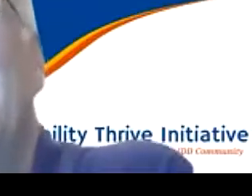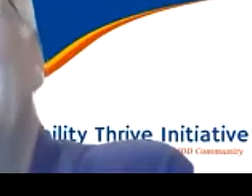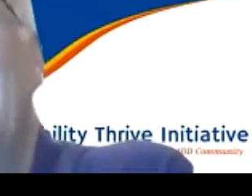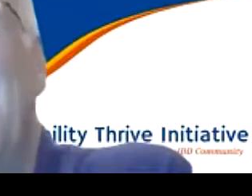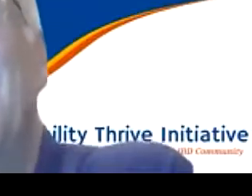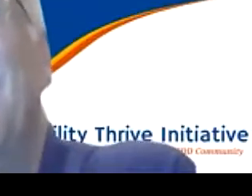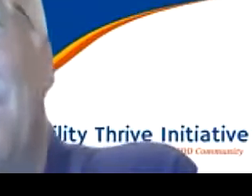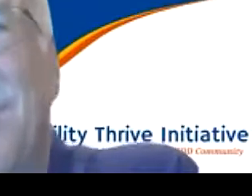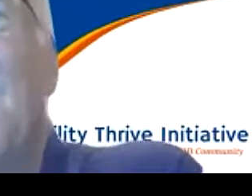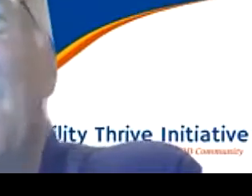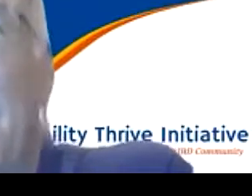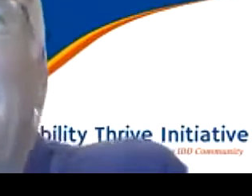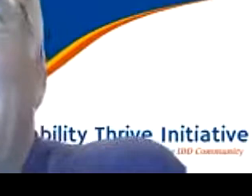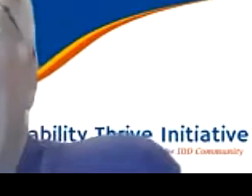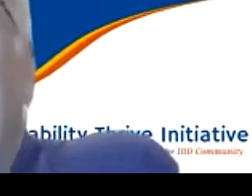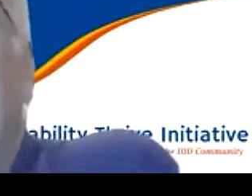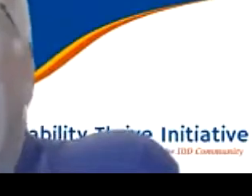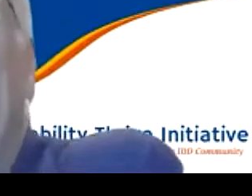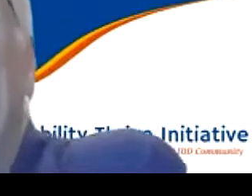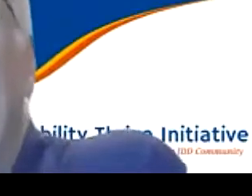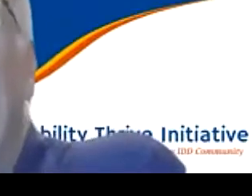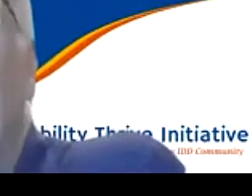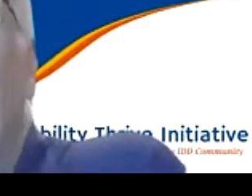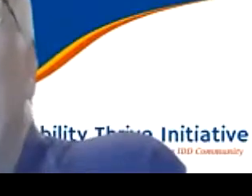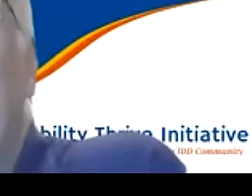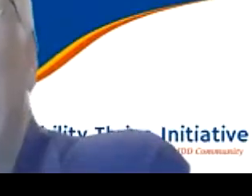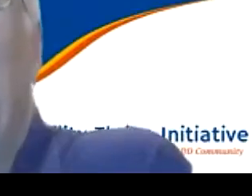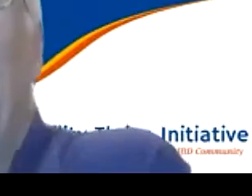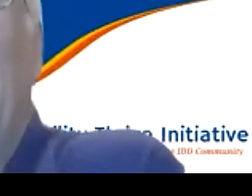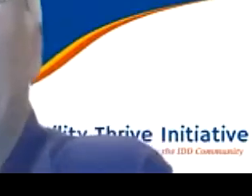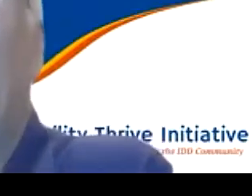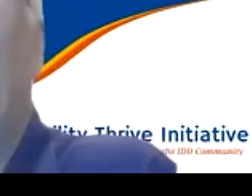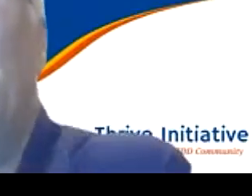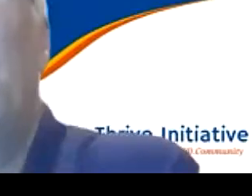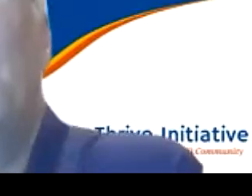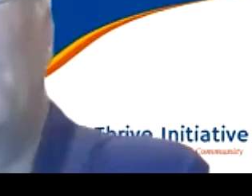Es una decisión difícil. No sé. No me gusta levantarme temprano.